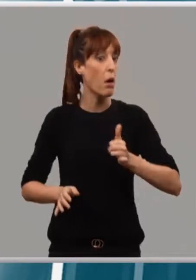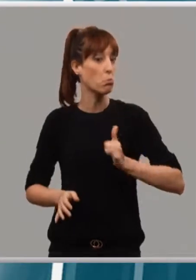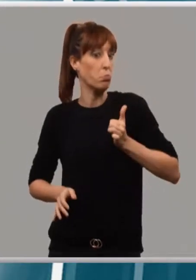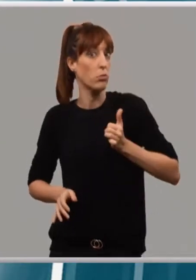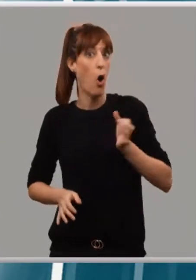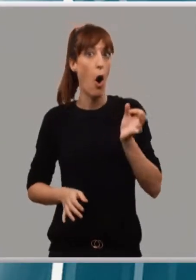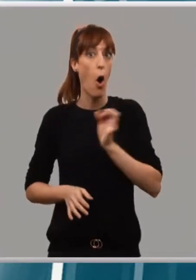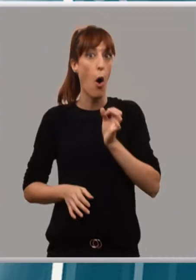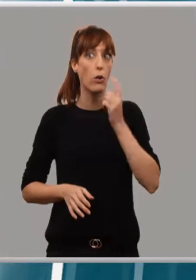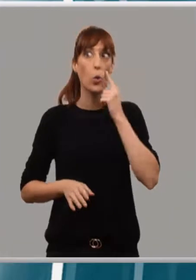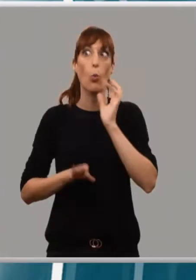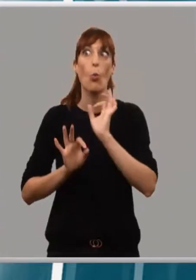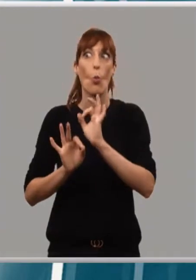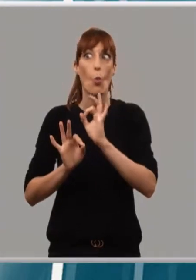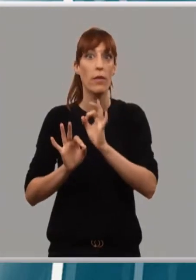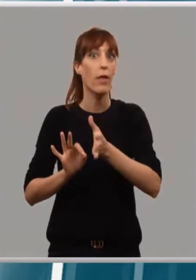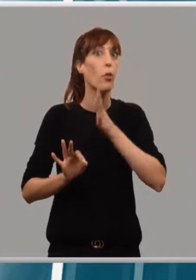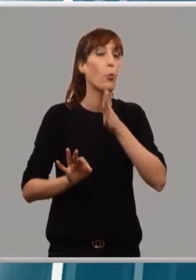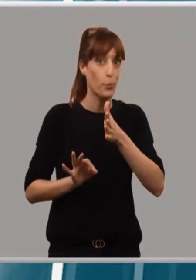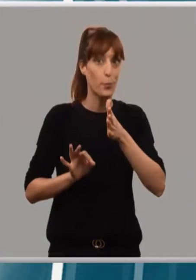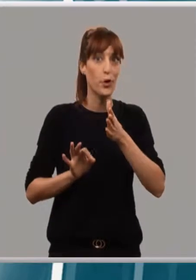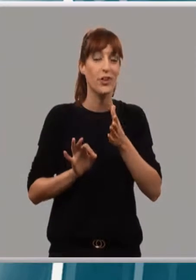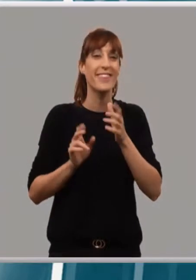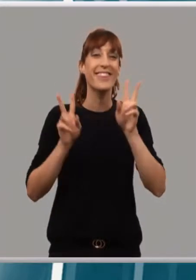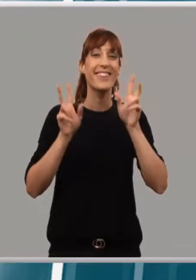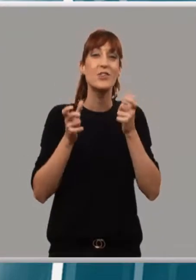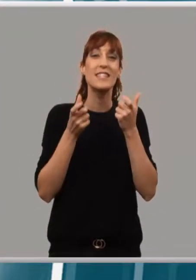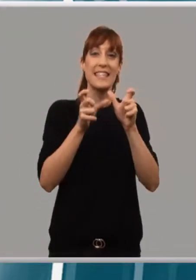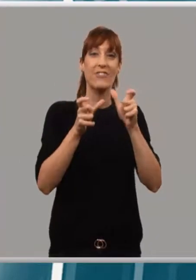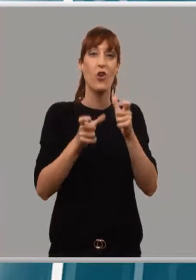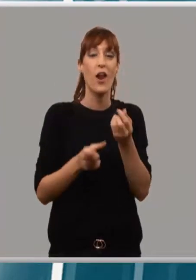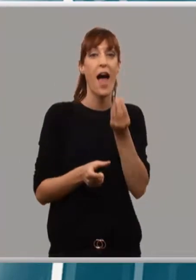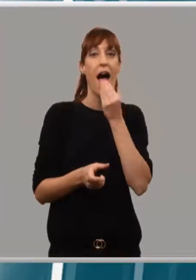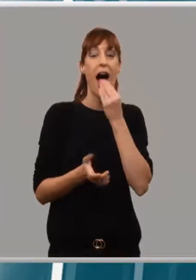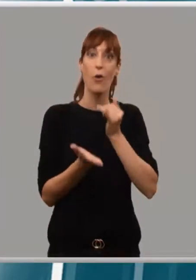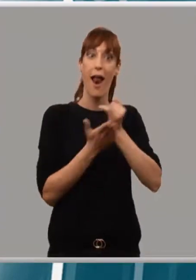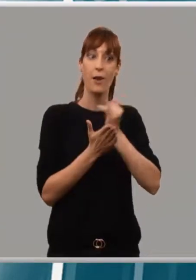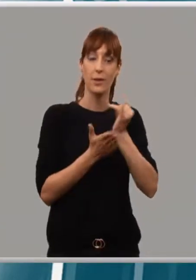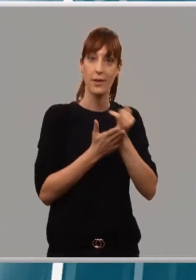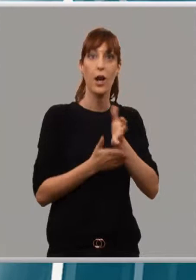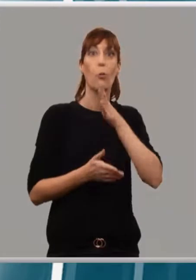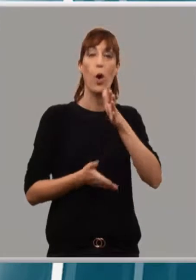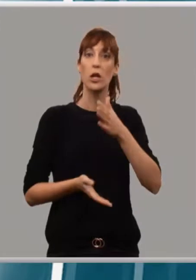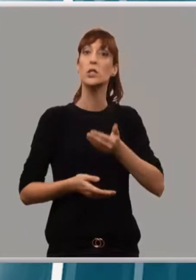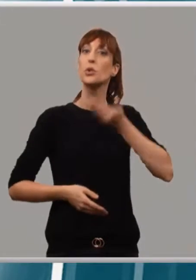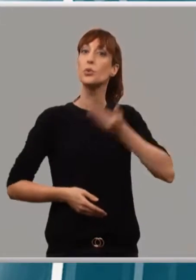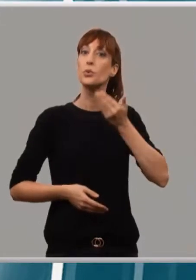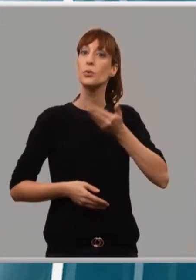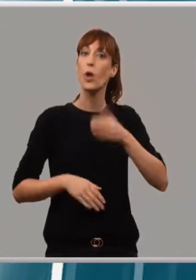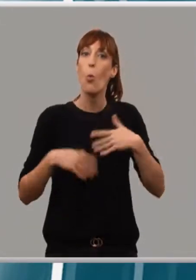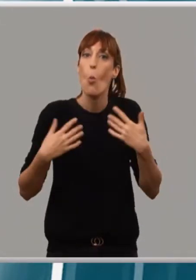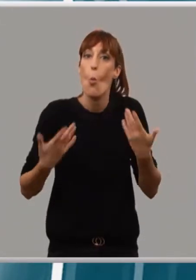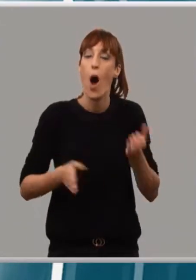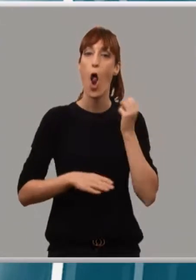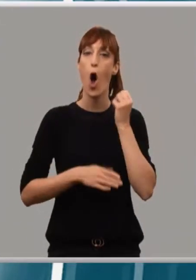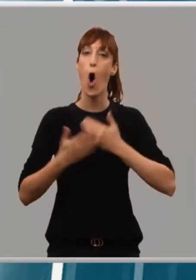aún cuando hablamos de un sector como el agroalimentario. De ahí la importancia de jornadas como esta sobre la mesa, los